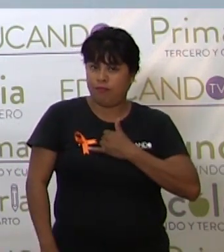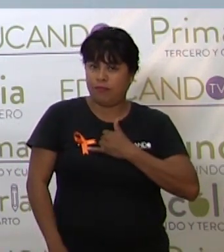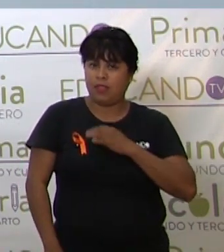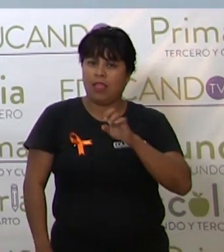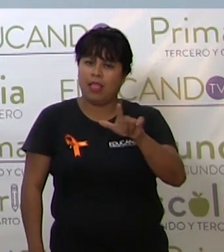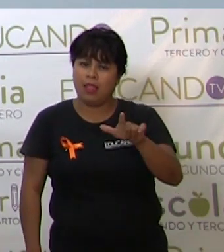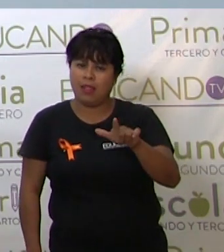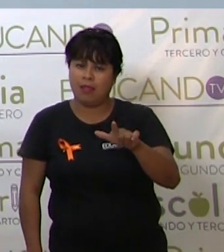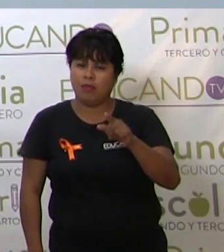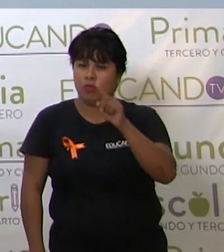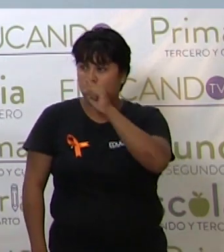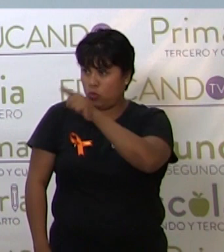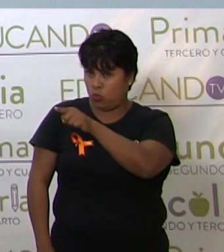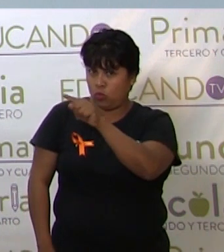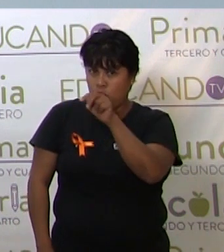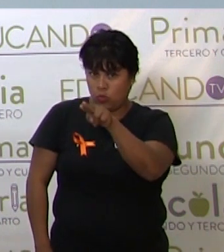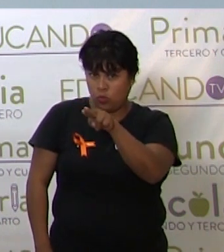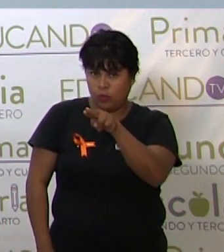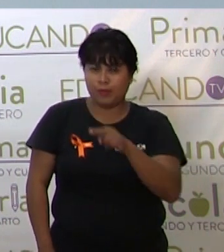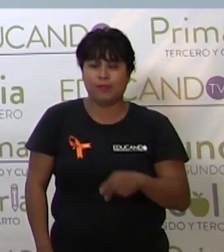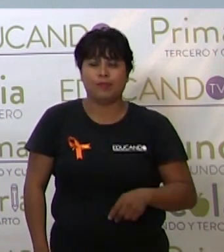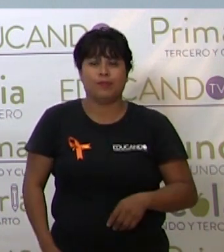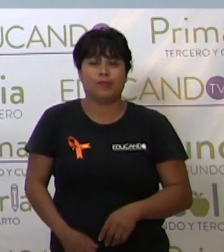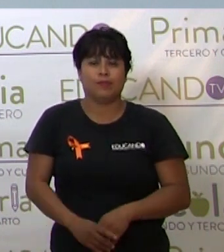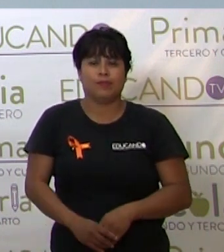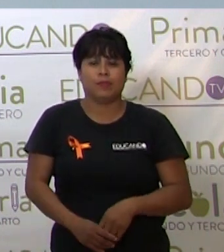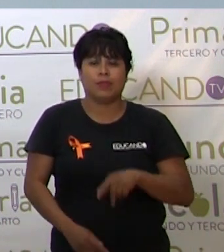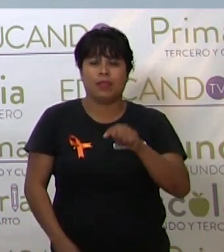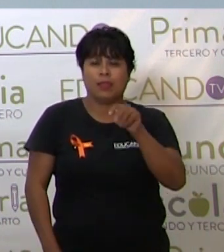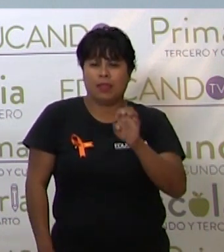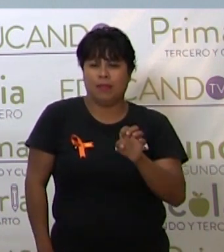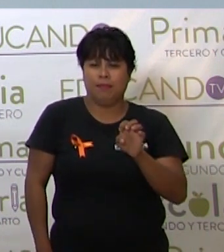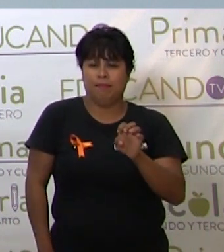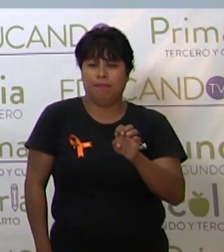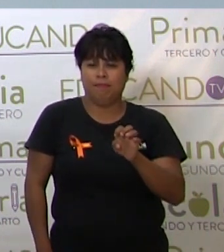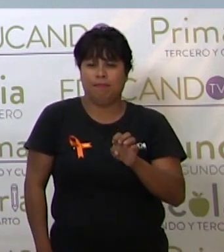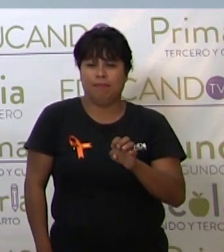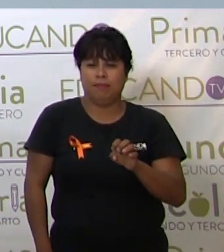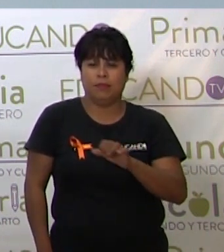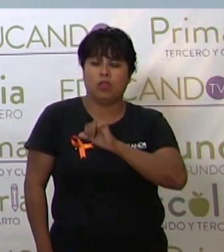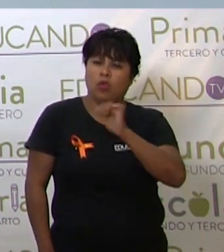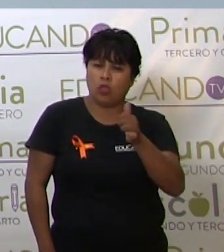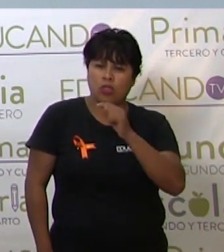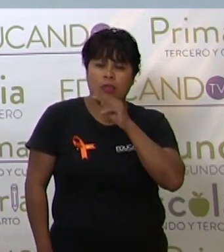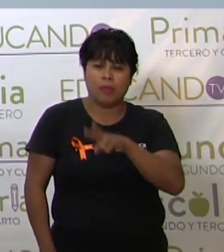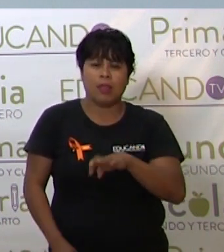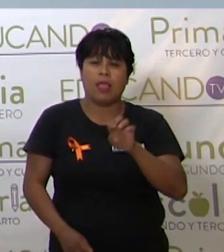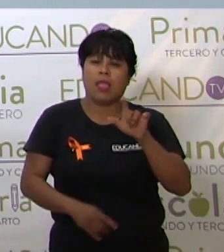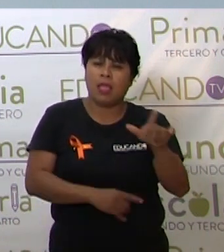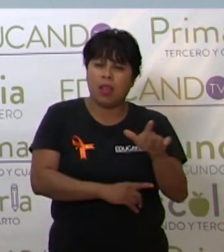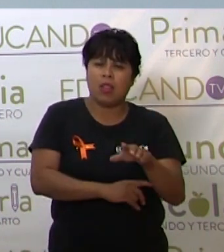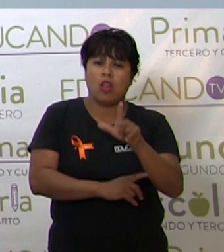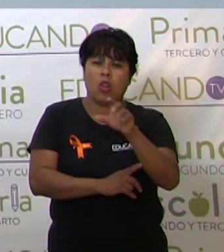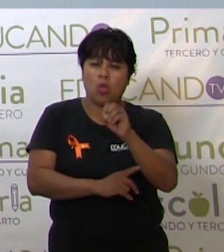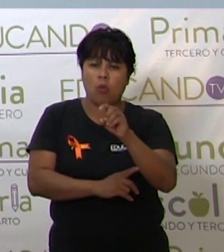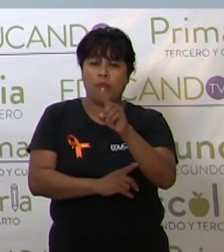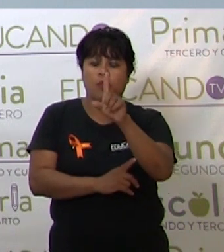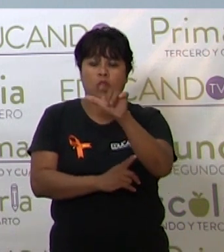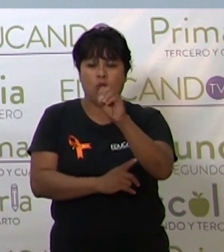me, tú y te. Otros también son él, lo,